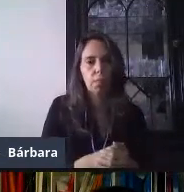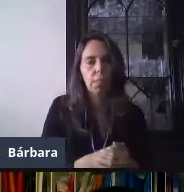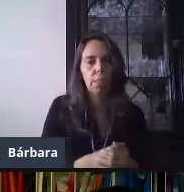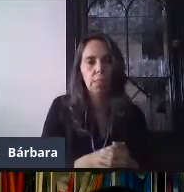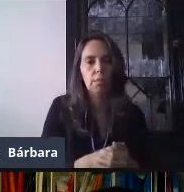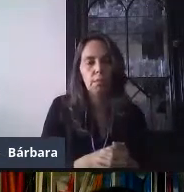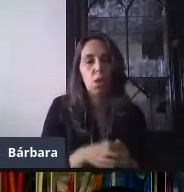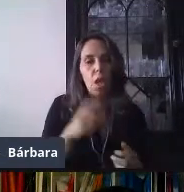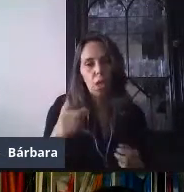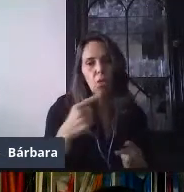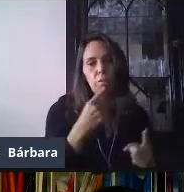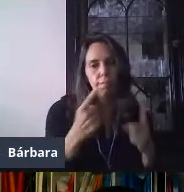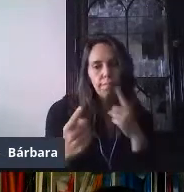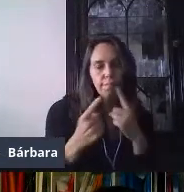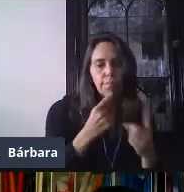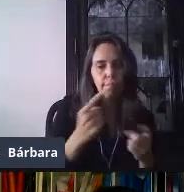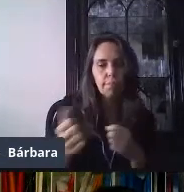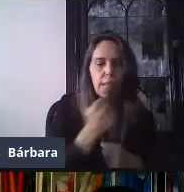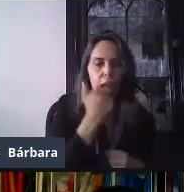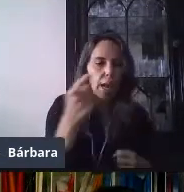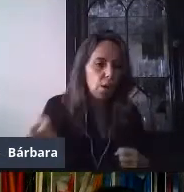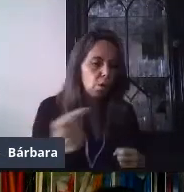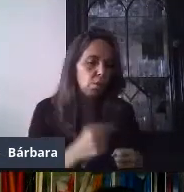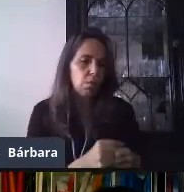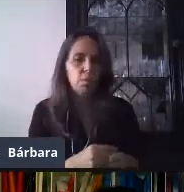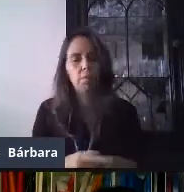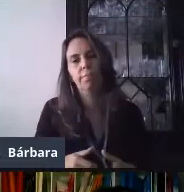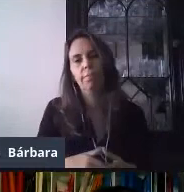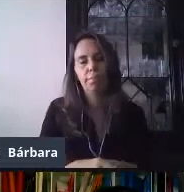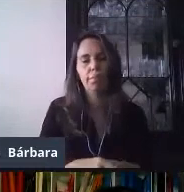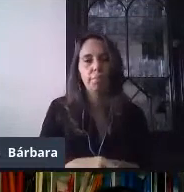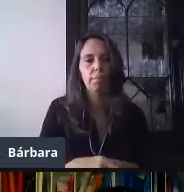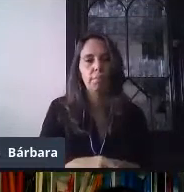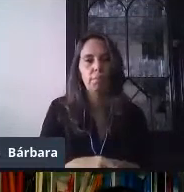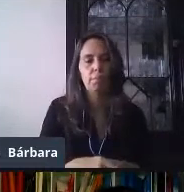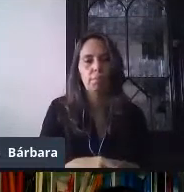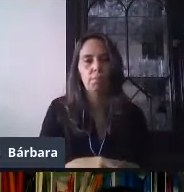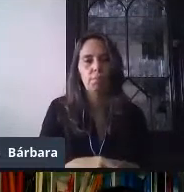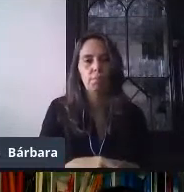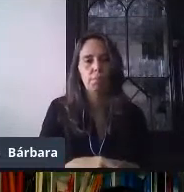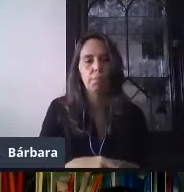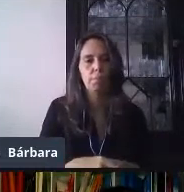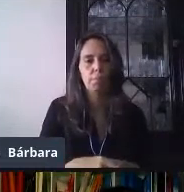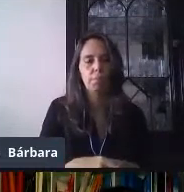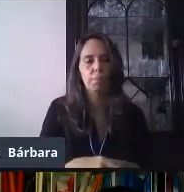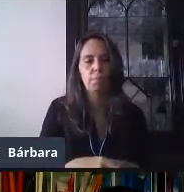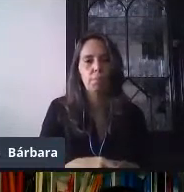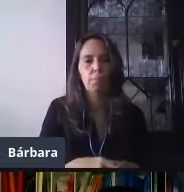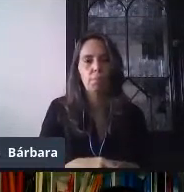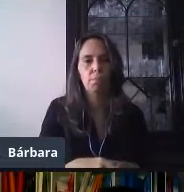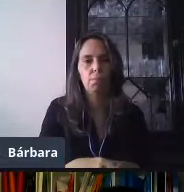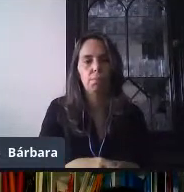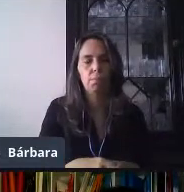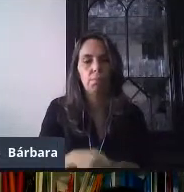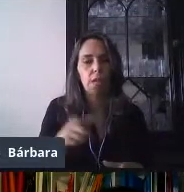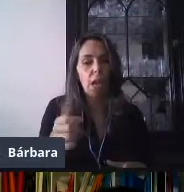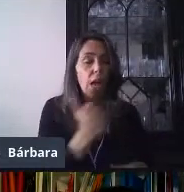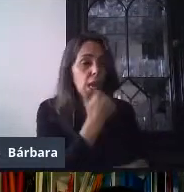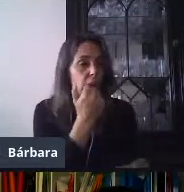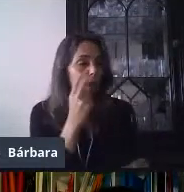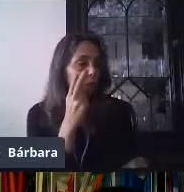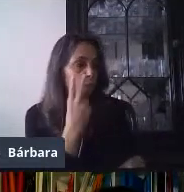retroalimentación y va a tener una guía del material que puede consultar. Y, además, el alumno al revisar este material que nosotros les compartimos,